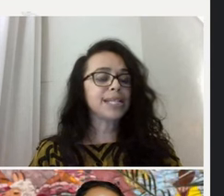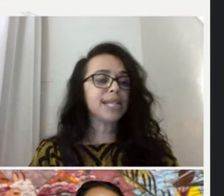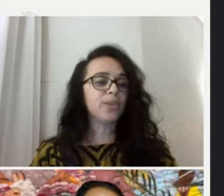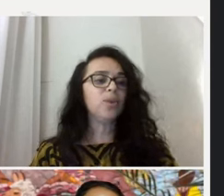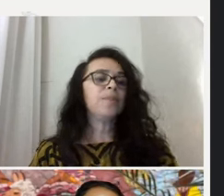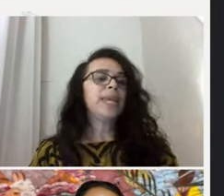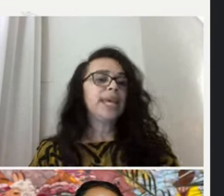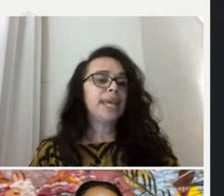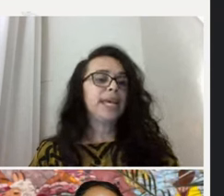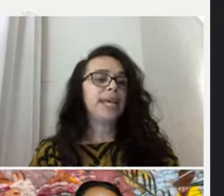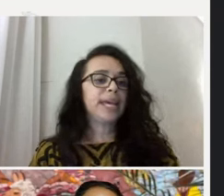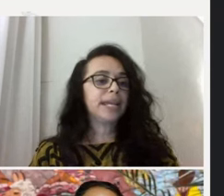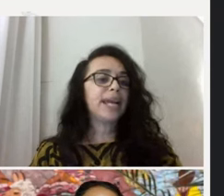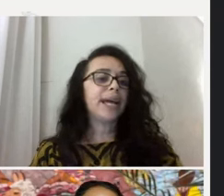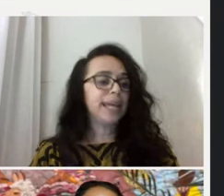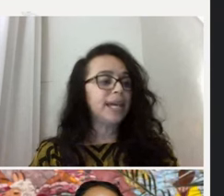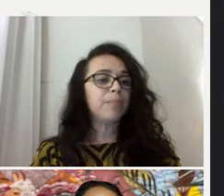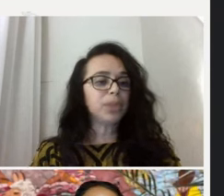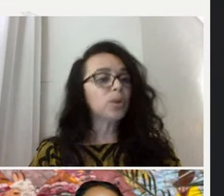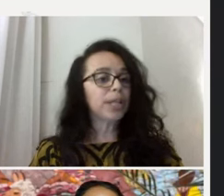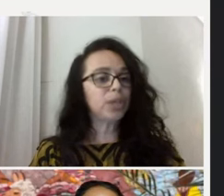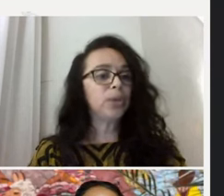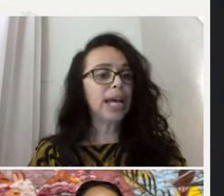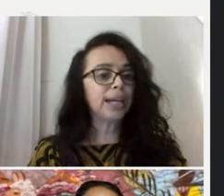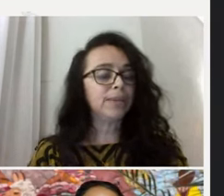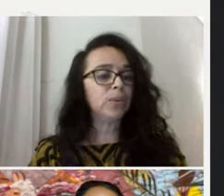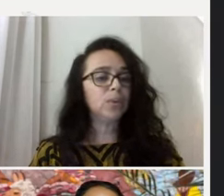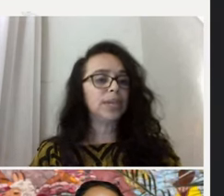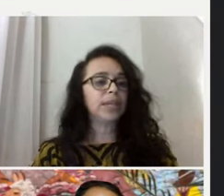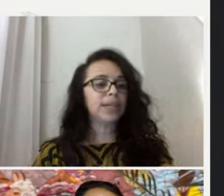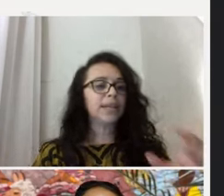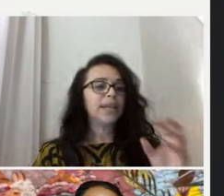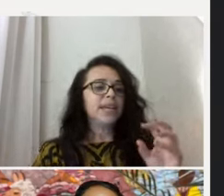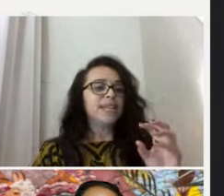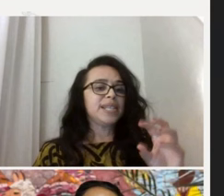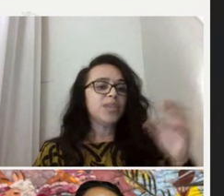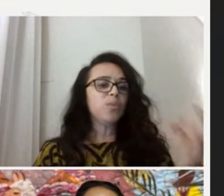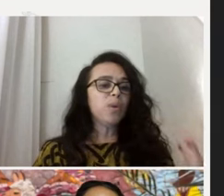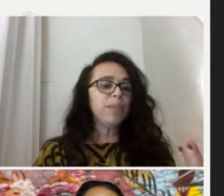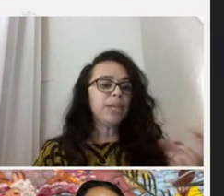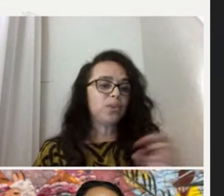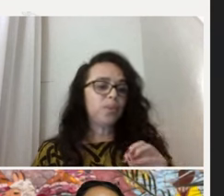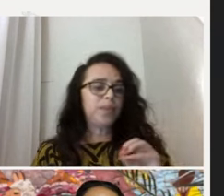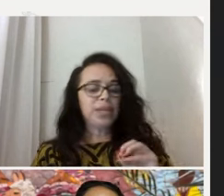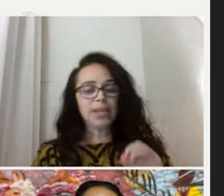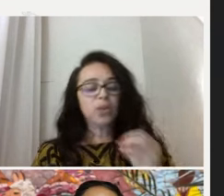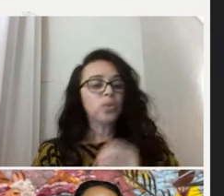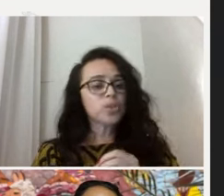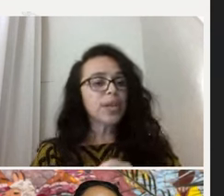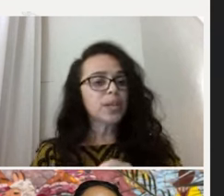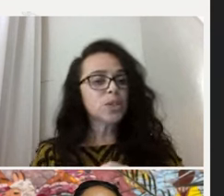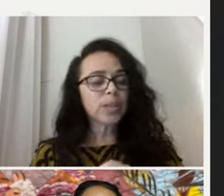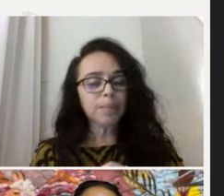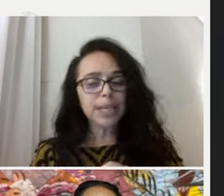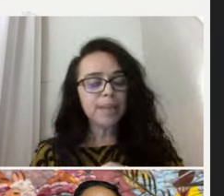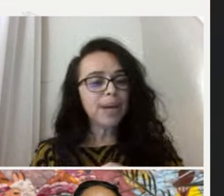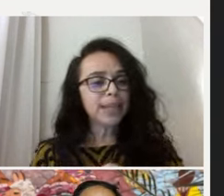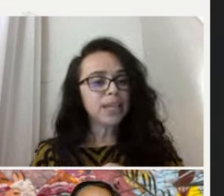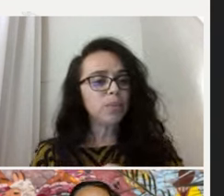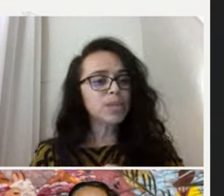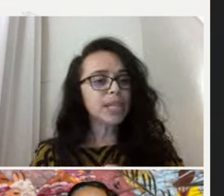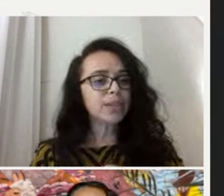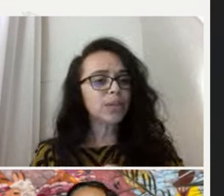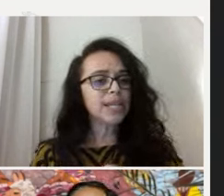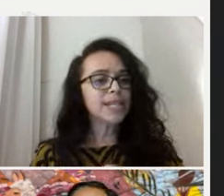fortalecido en el ámbito regional, que si en un momento, incluso eso también